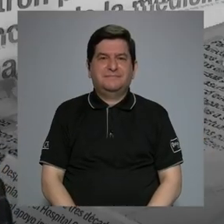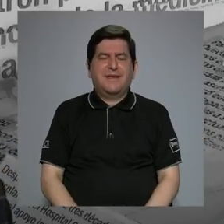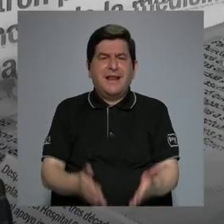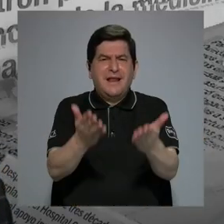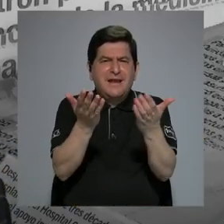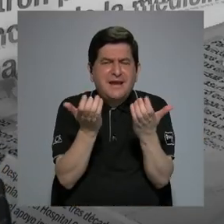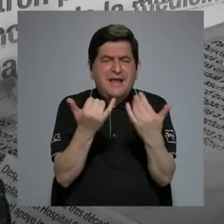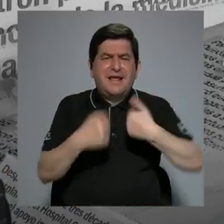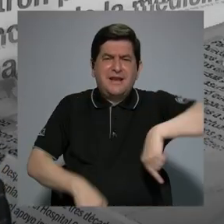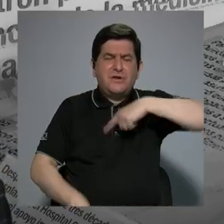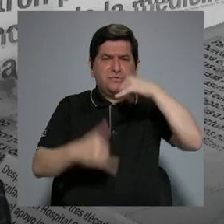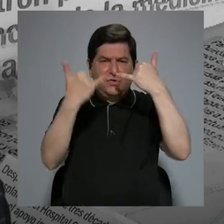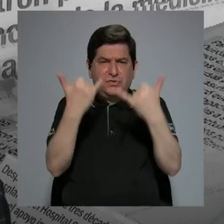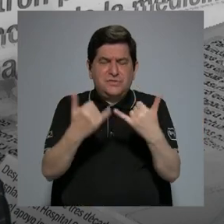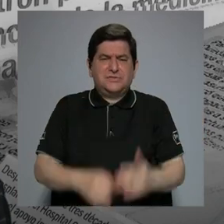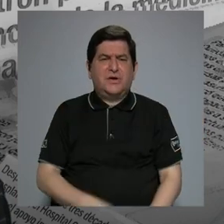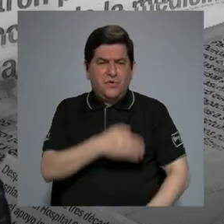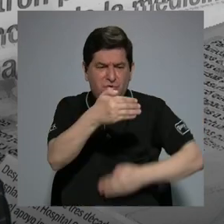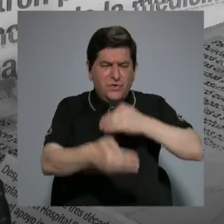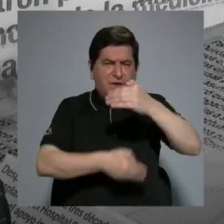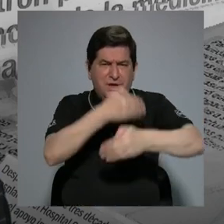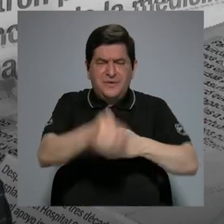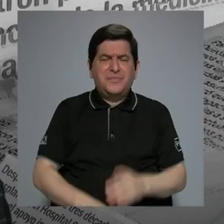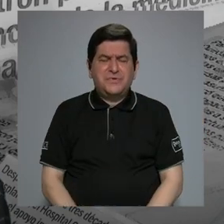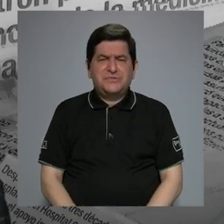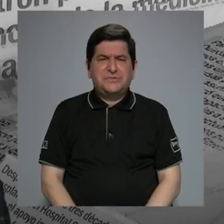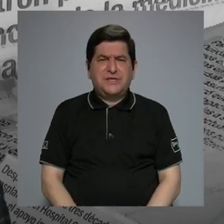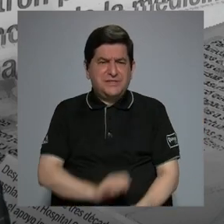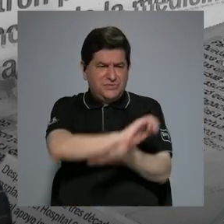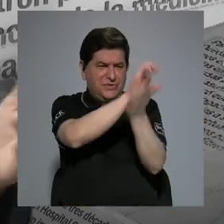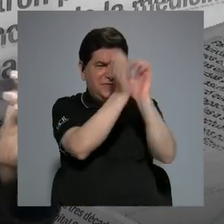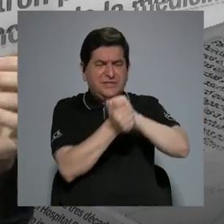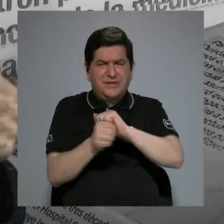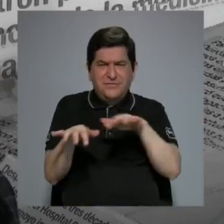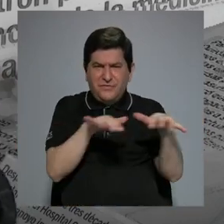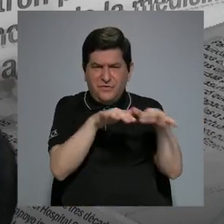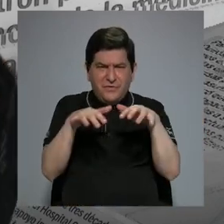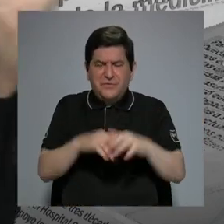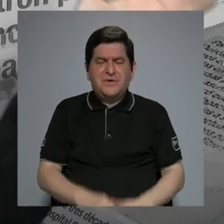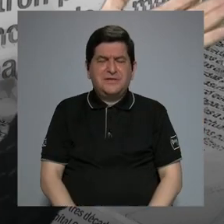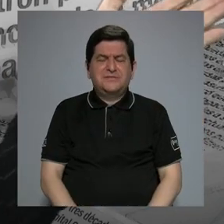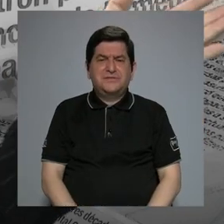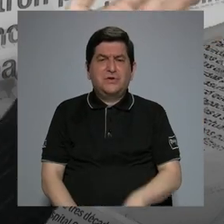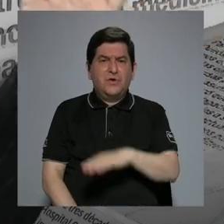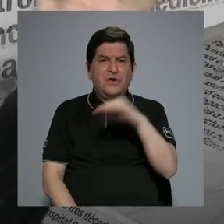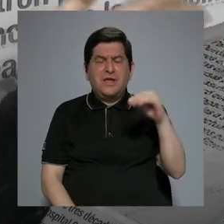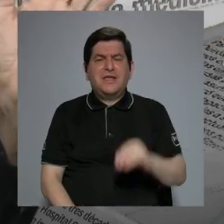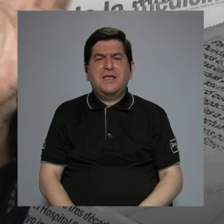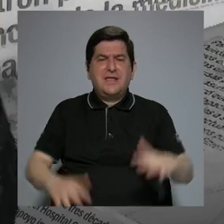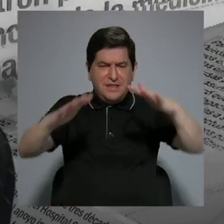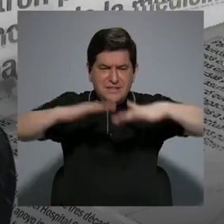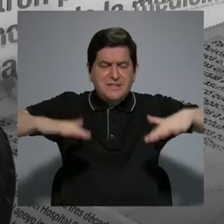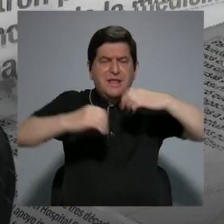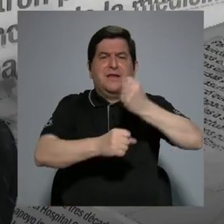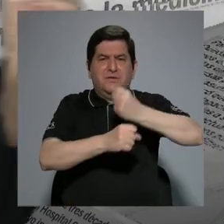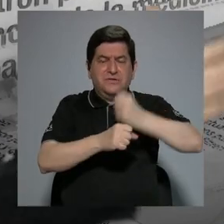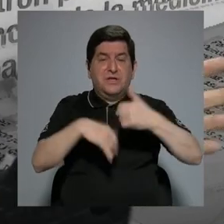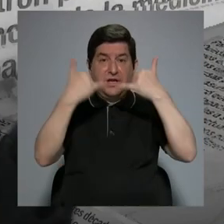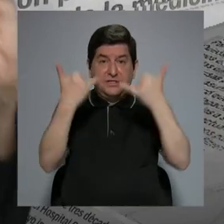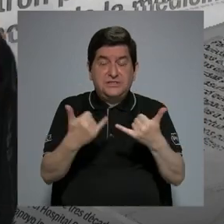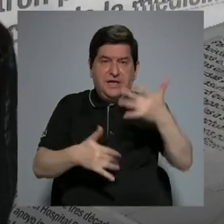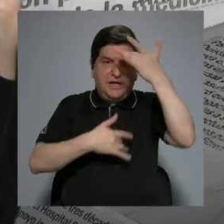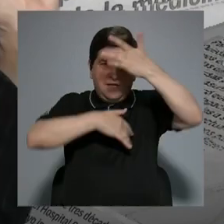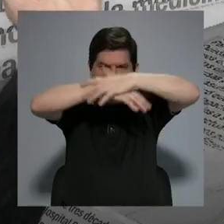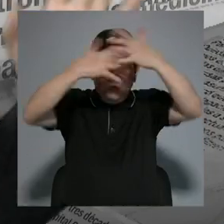a la parte de la transformación digital del trabajo y de los espacios de trabajo. sea, ya por sí vino